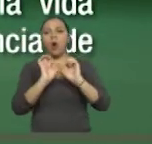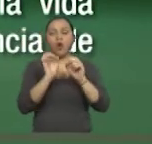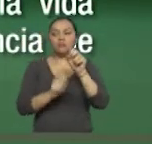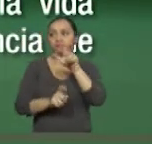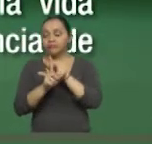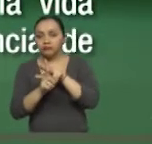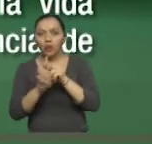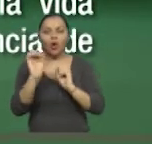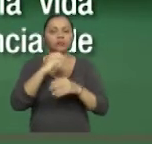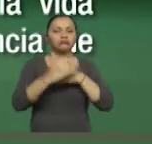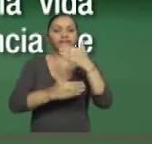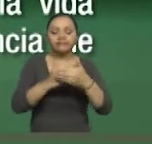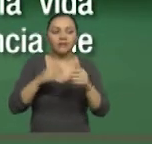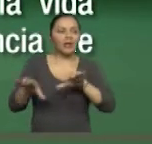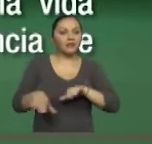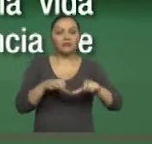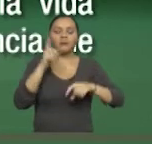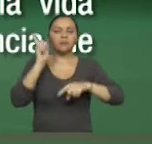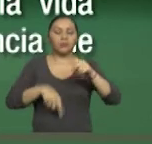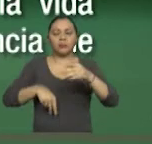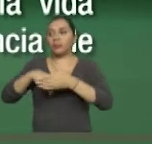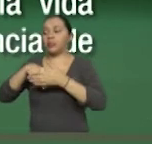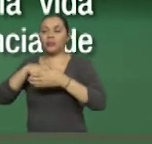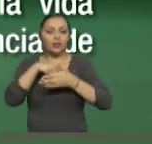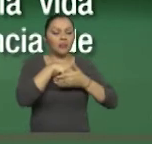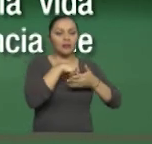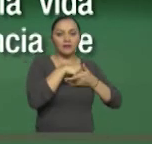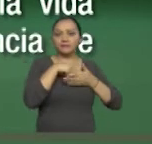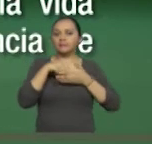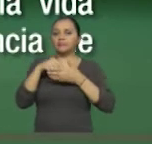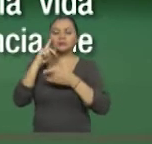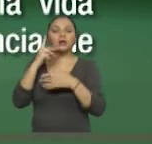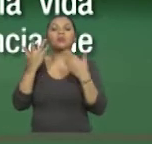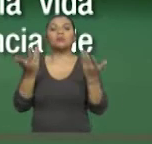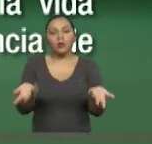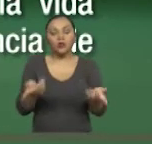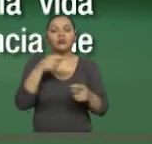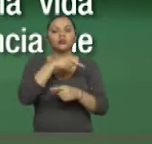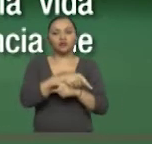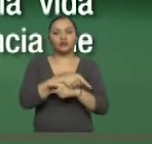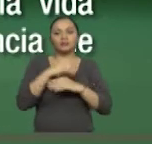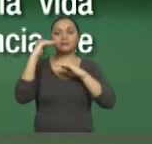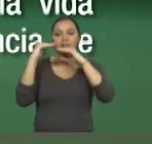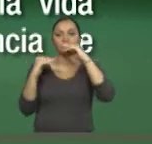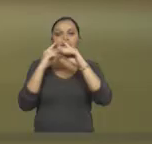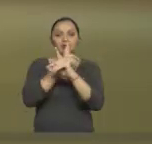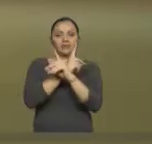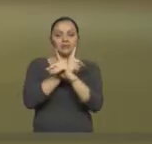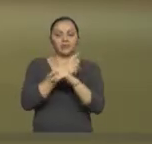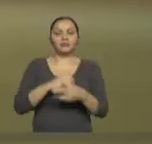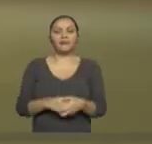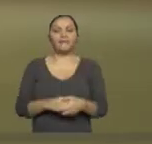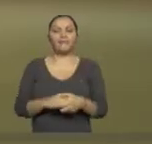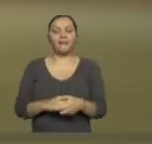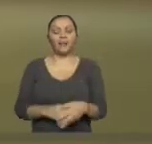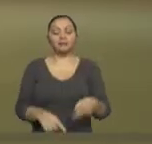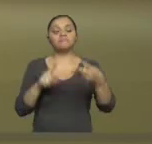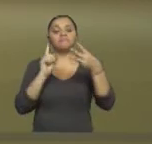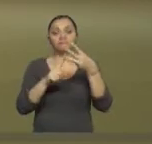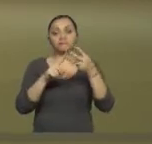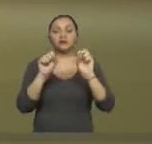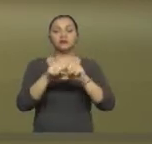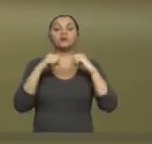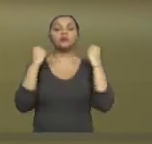para el ejercicio de actividades de la vida diaria a consecuencia de su deficiencia. Criterio social